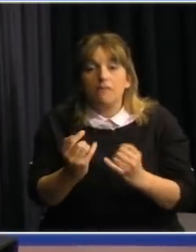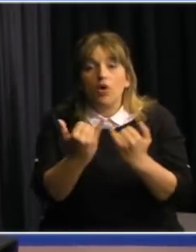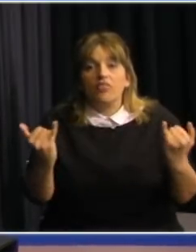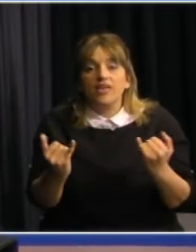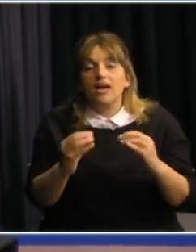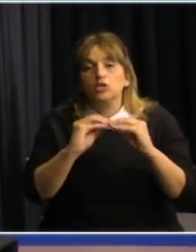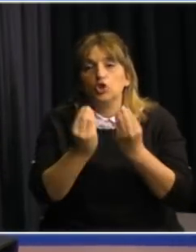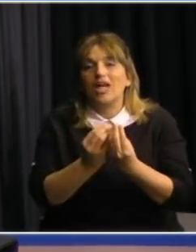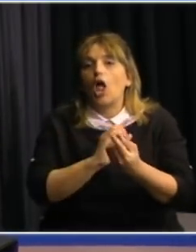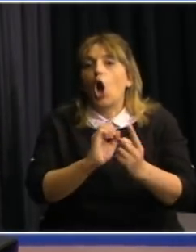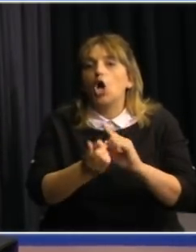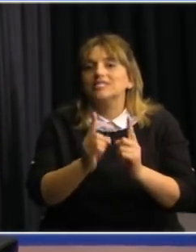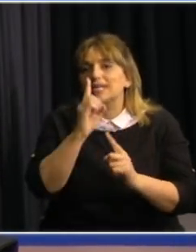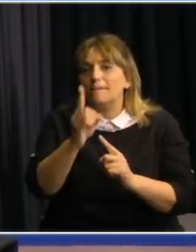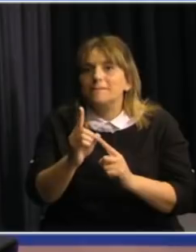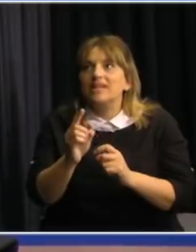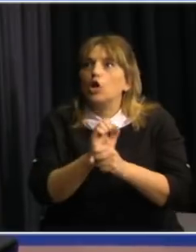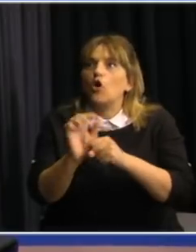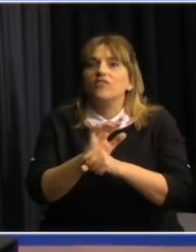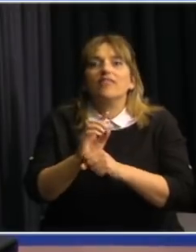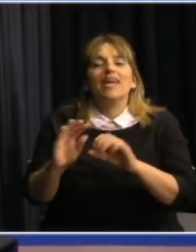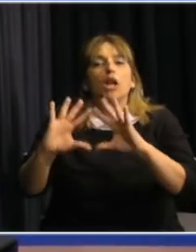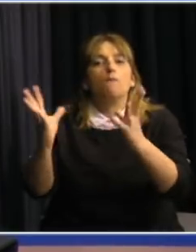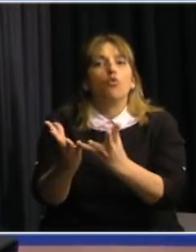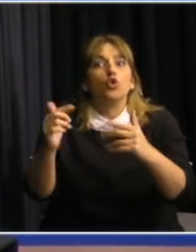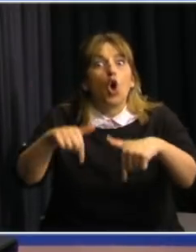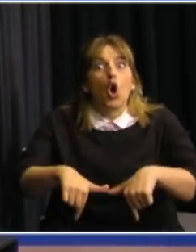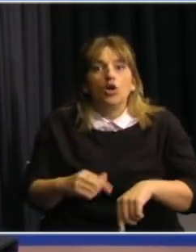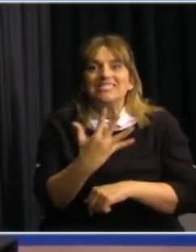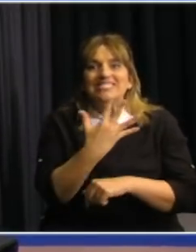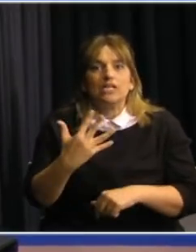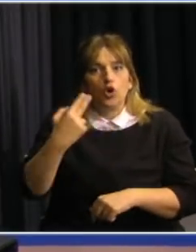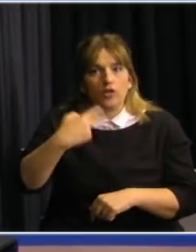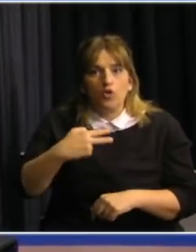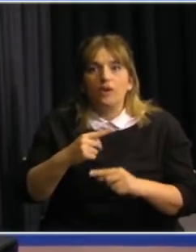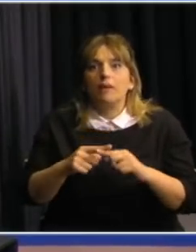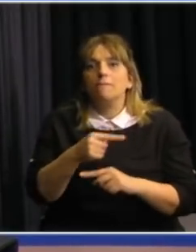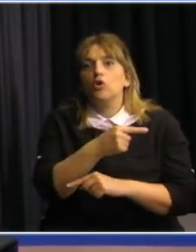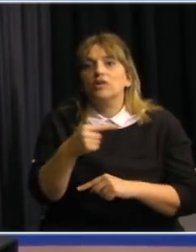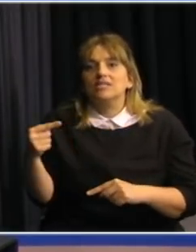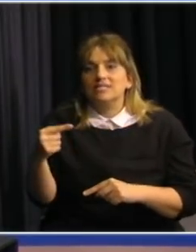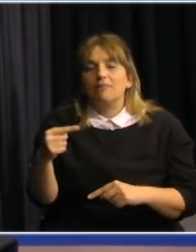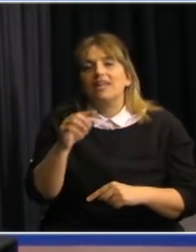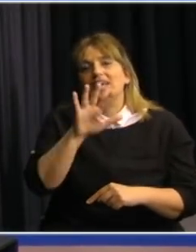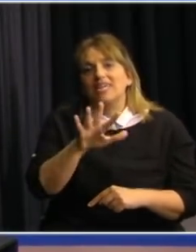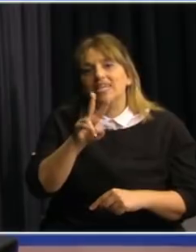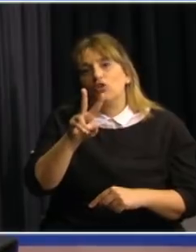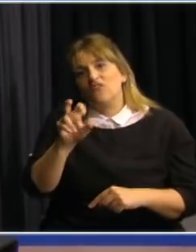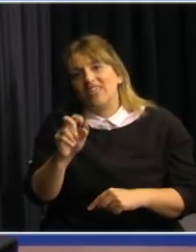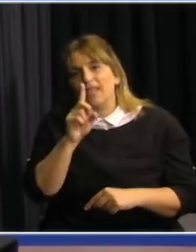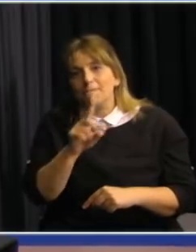11.000 casos en el mundo. Hoy, 5 de noviembre, el promedio mundial semanal son 520.000 casos.